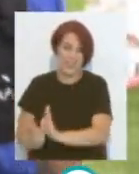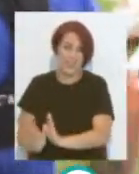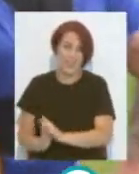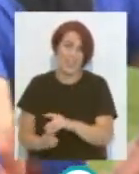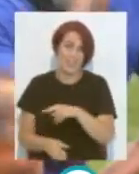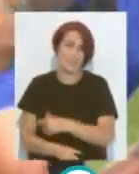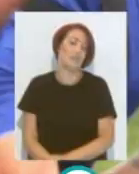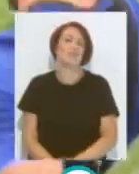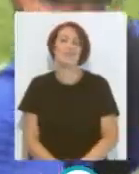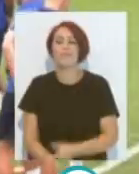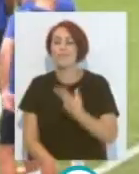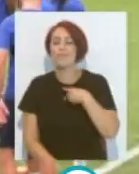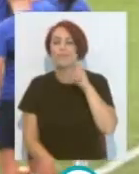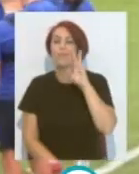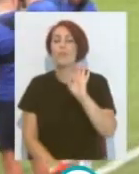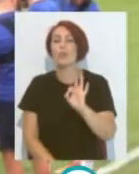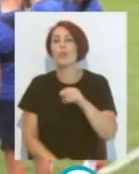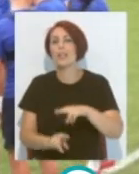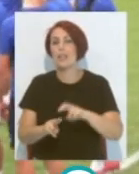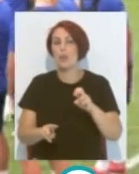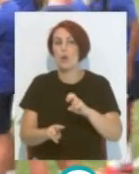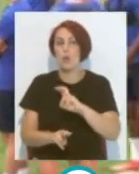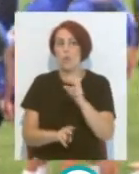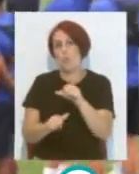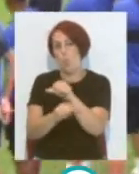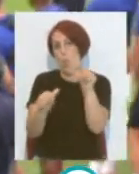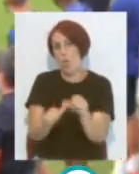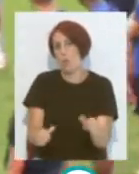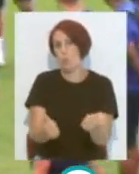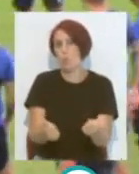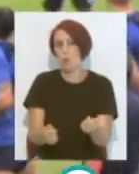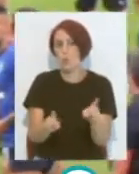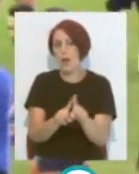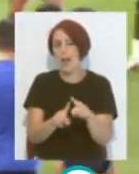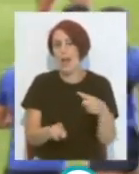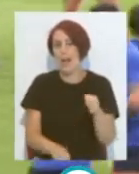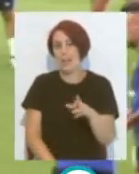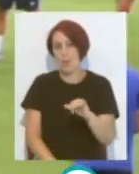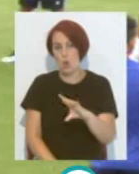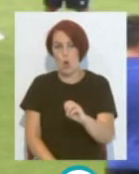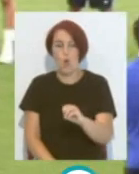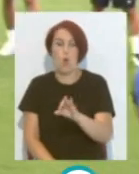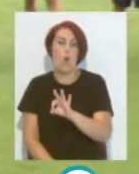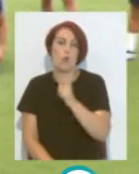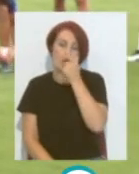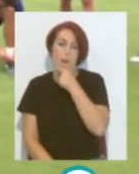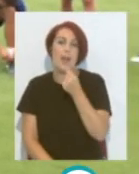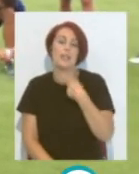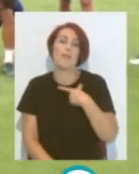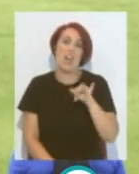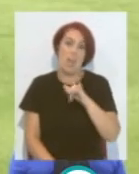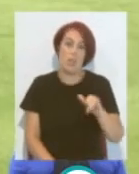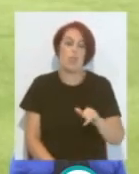Ahí vemos Justamente Álvaro Negredo Otro de los referentes Como Con Garrido Como José Mari Como Ale